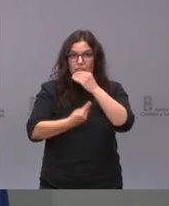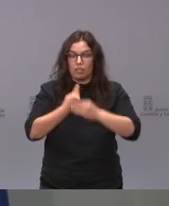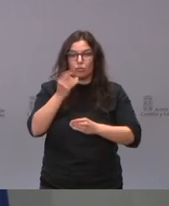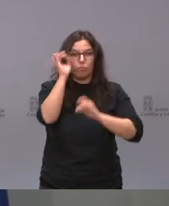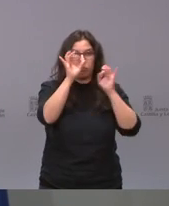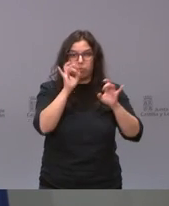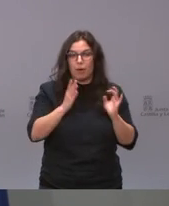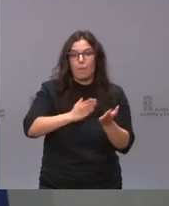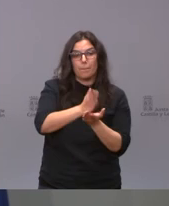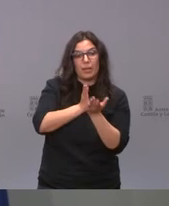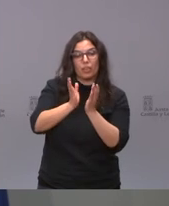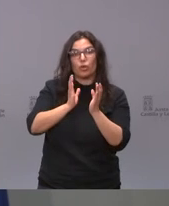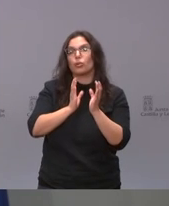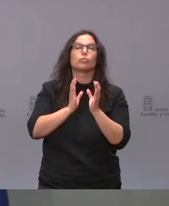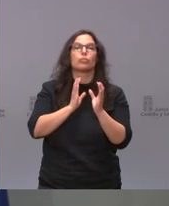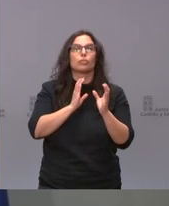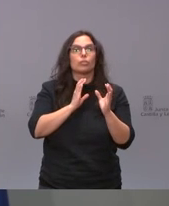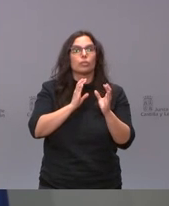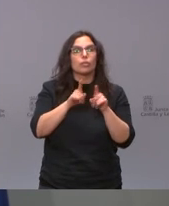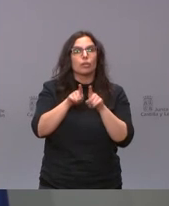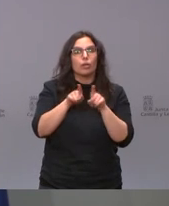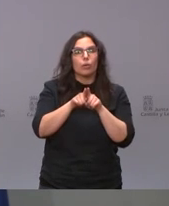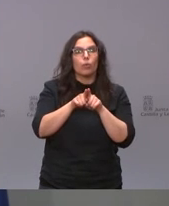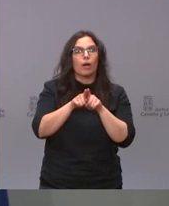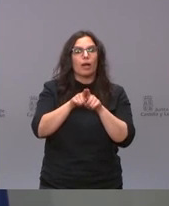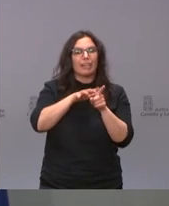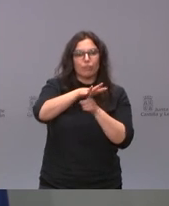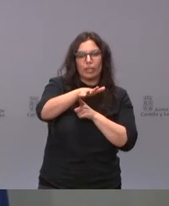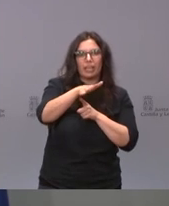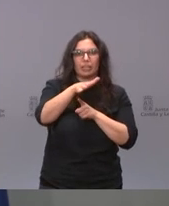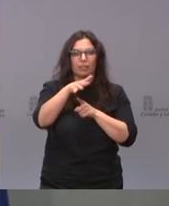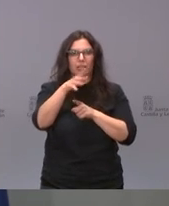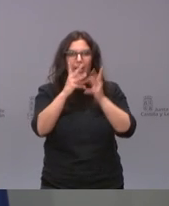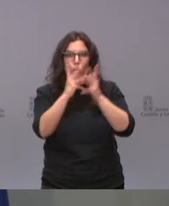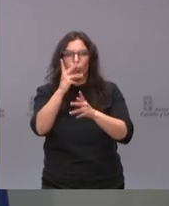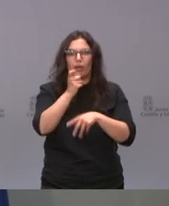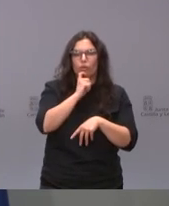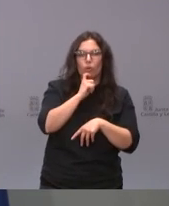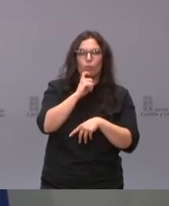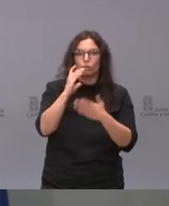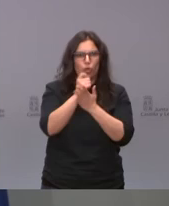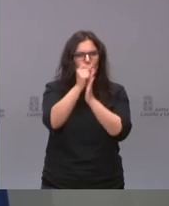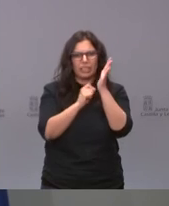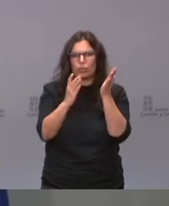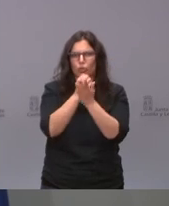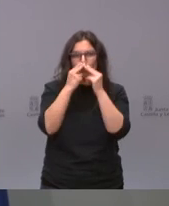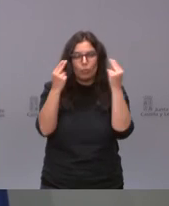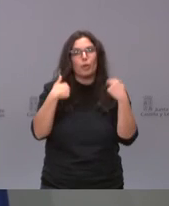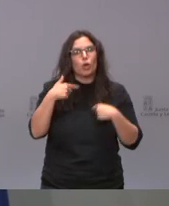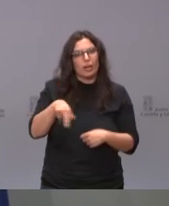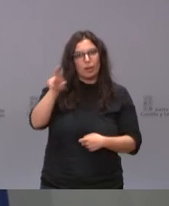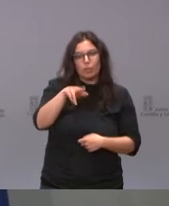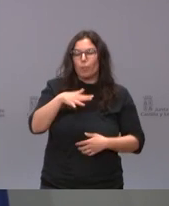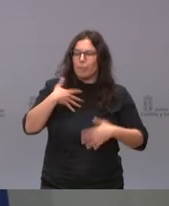los medios que se utilizan para medir los impactos también están hechos los criterios también están publicados pero insisto me alegra mucho